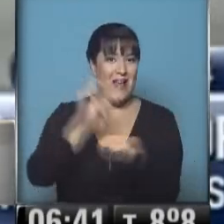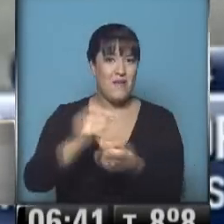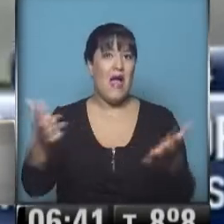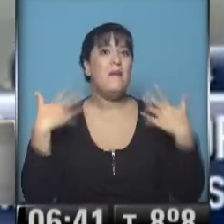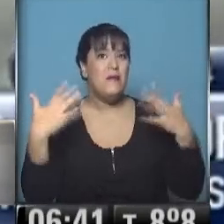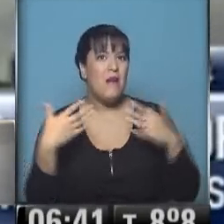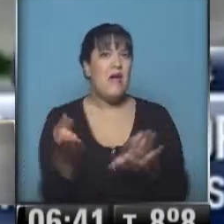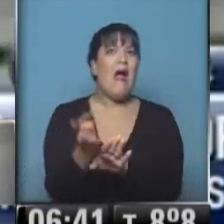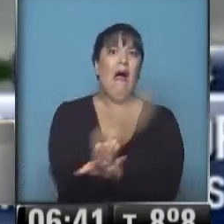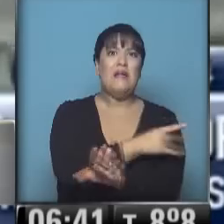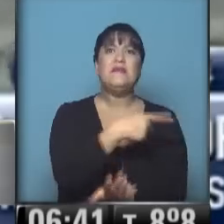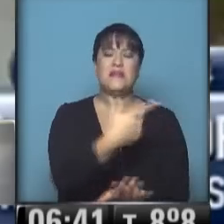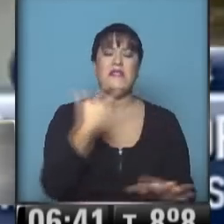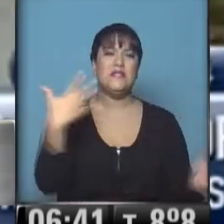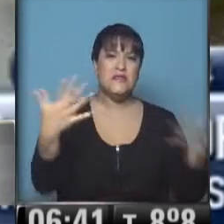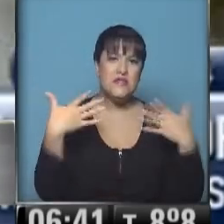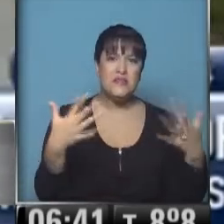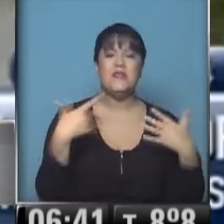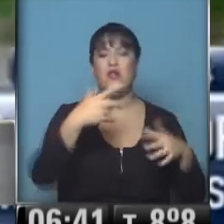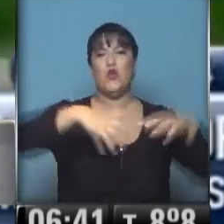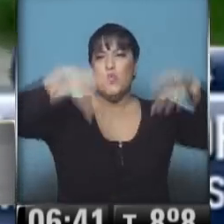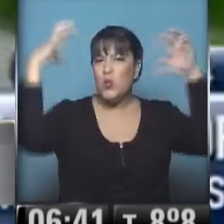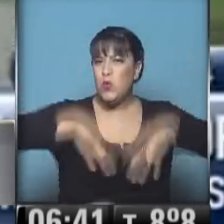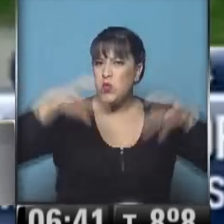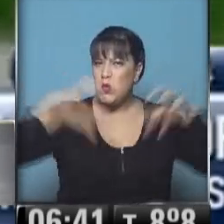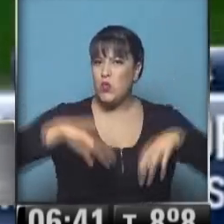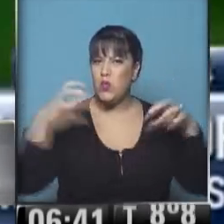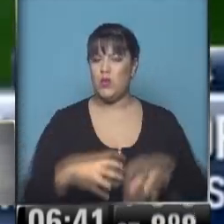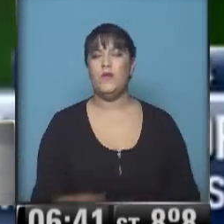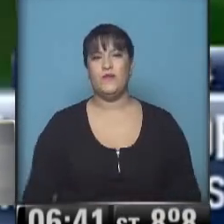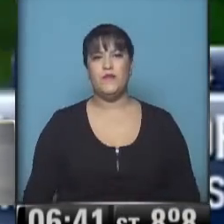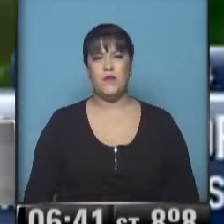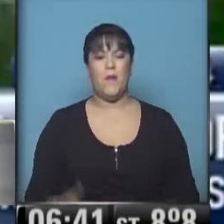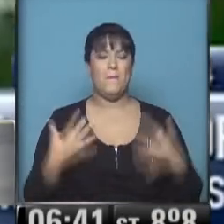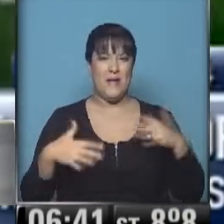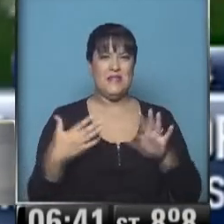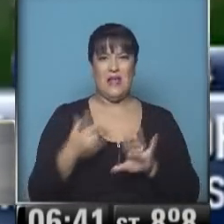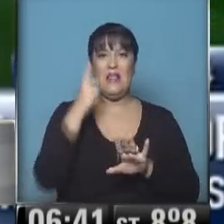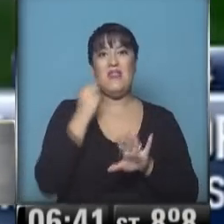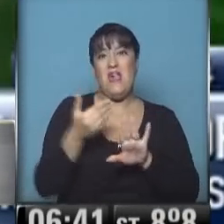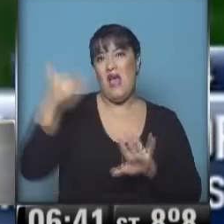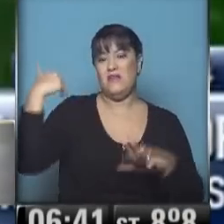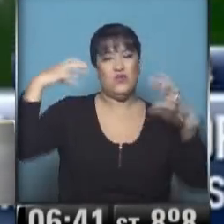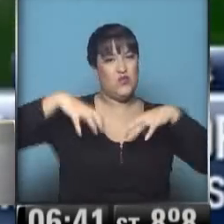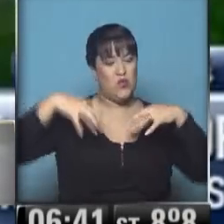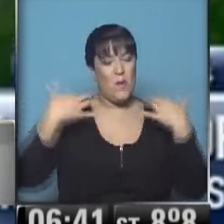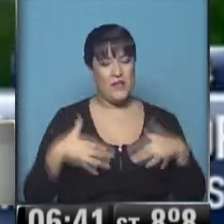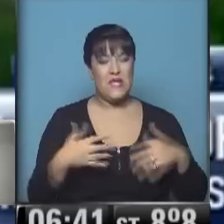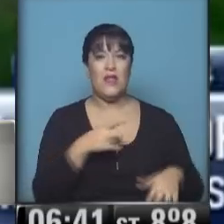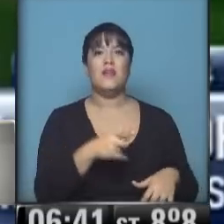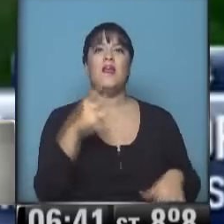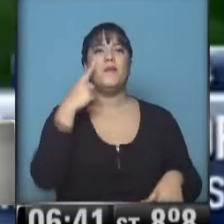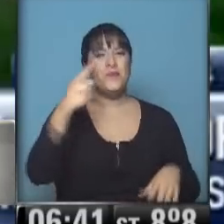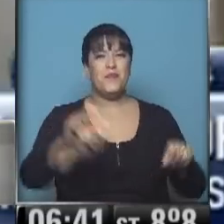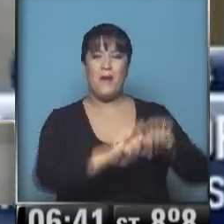tormentas muy fuertes con importantes acumulados de precipitación que se vienen dando por estos días. Lo vemos en las imágenes. Tenemos